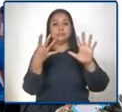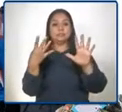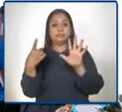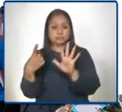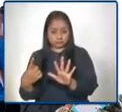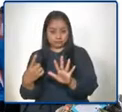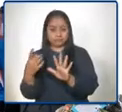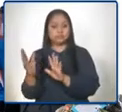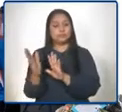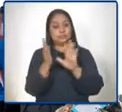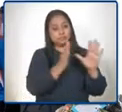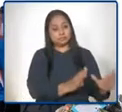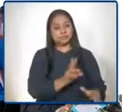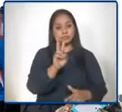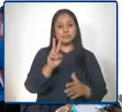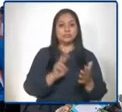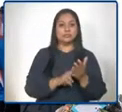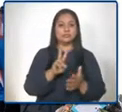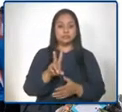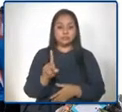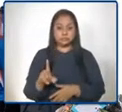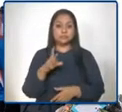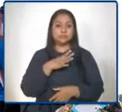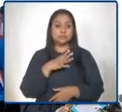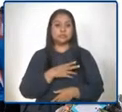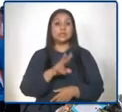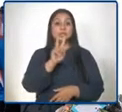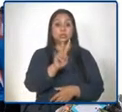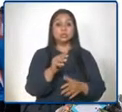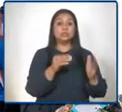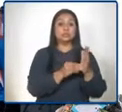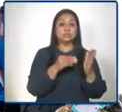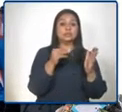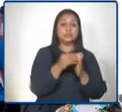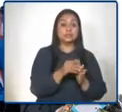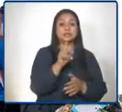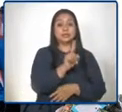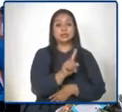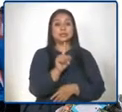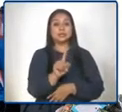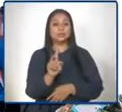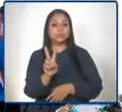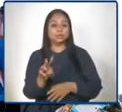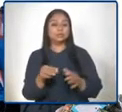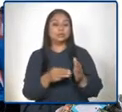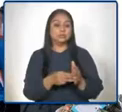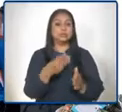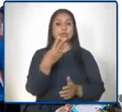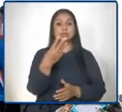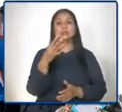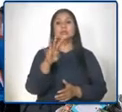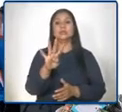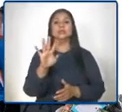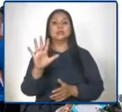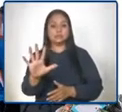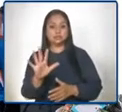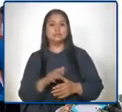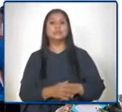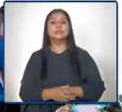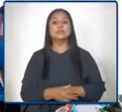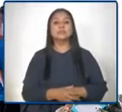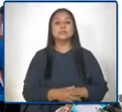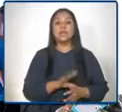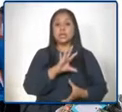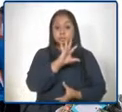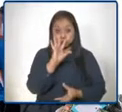y en el 2021 2.112.345. El